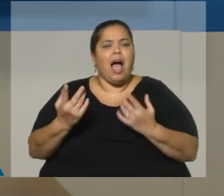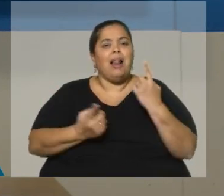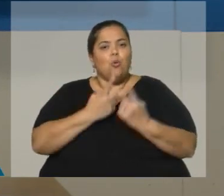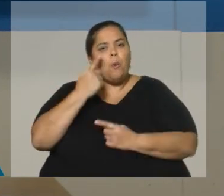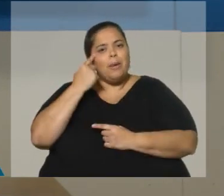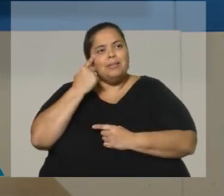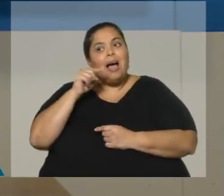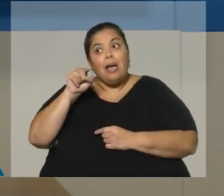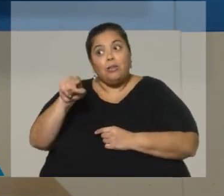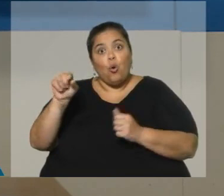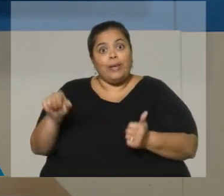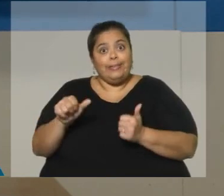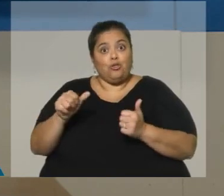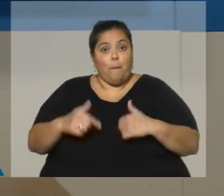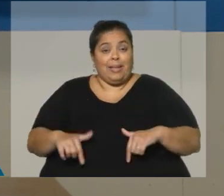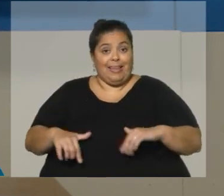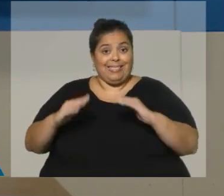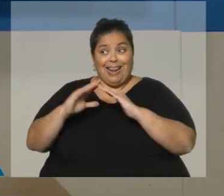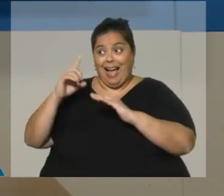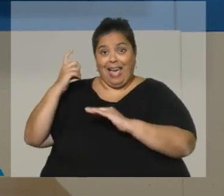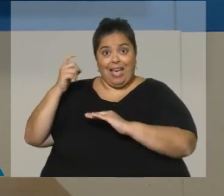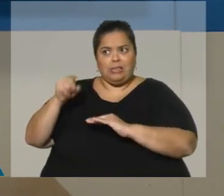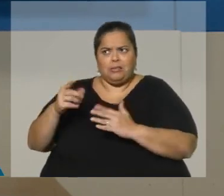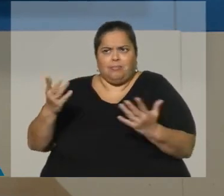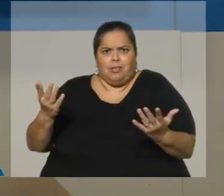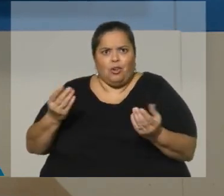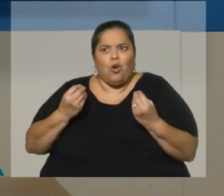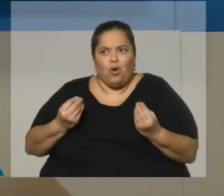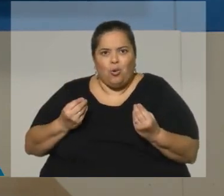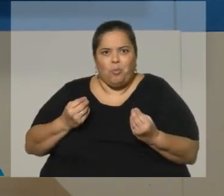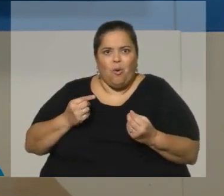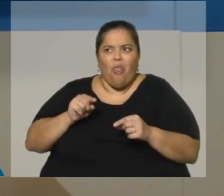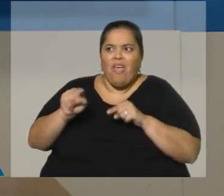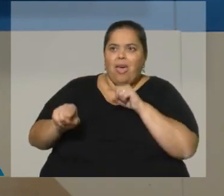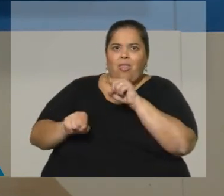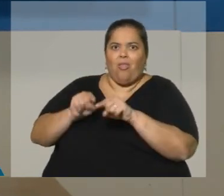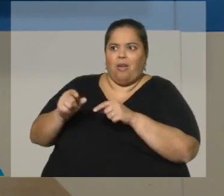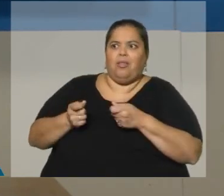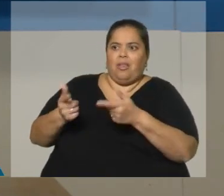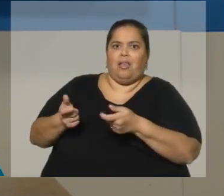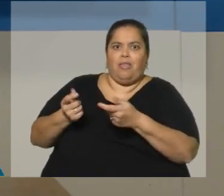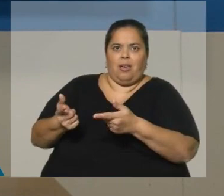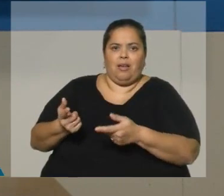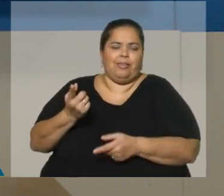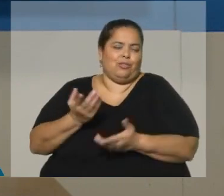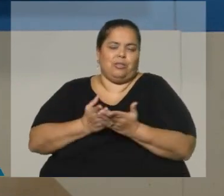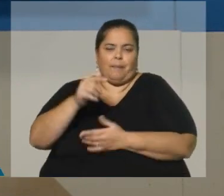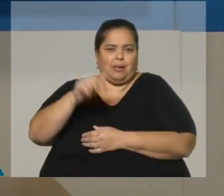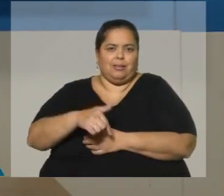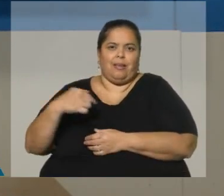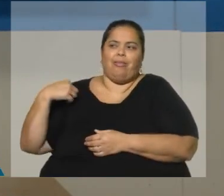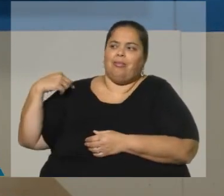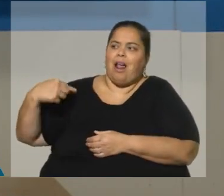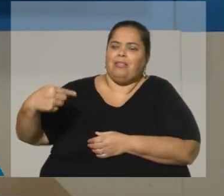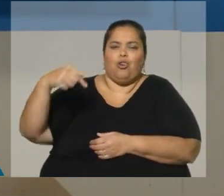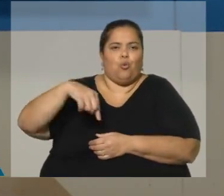lo hecho por Moreira era un acto de clientelismo político, una vieja tradición del Uruguay, ¿no? Que ha sido